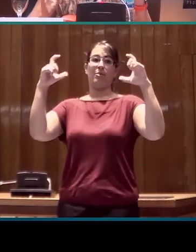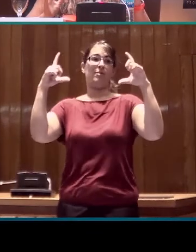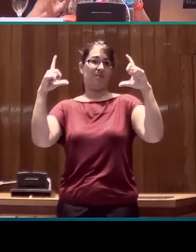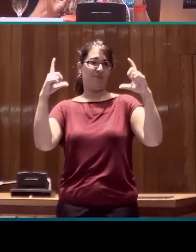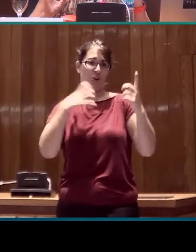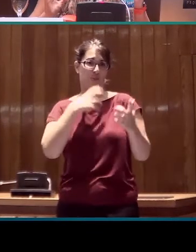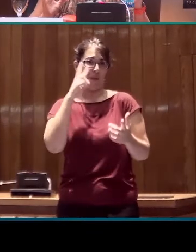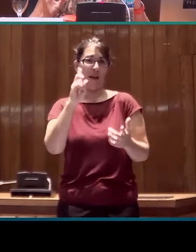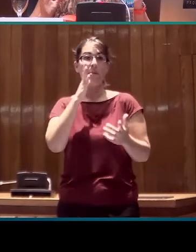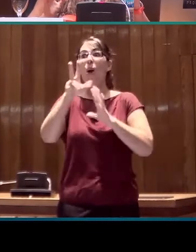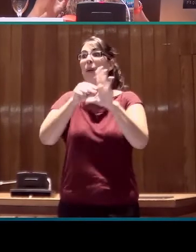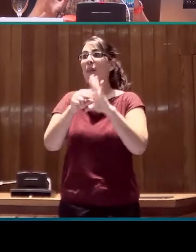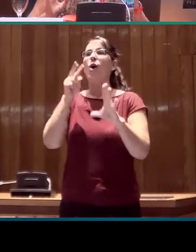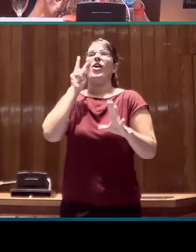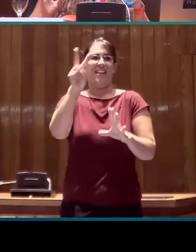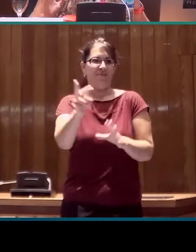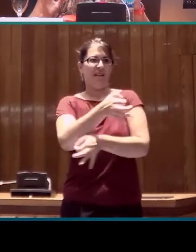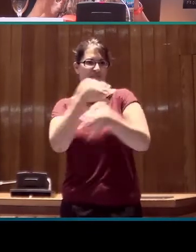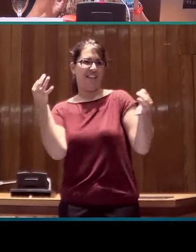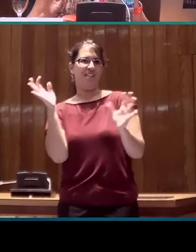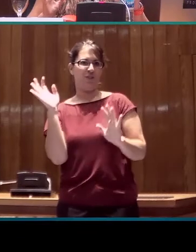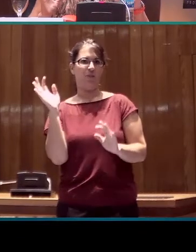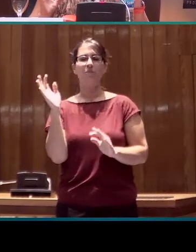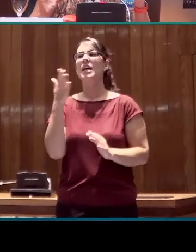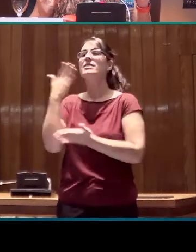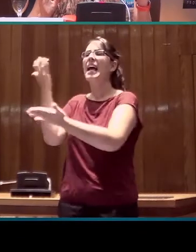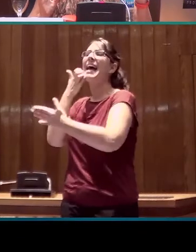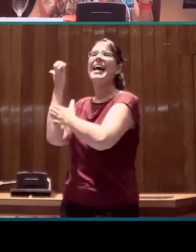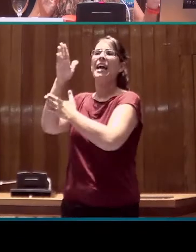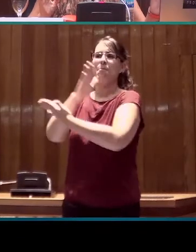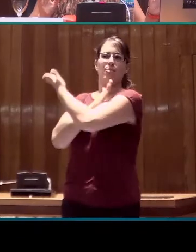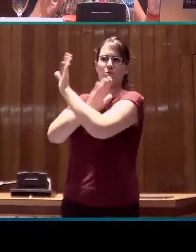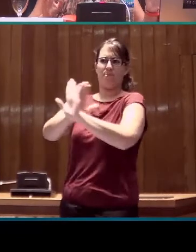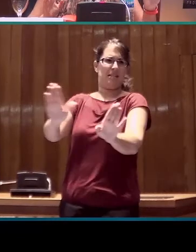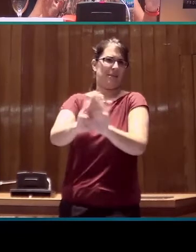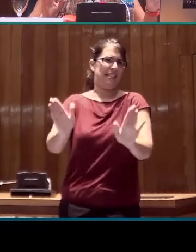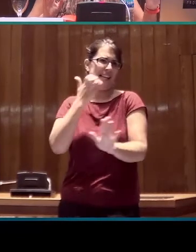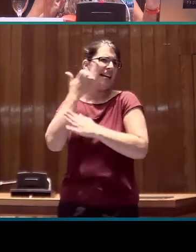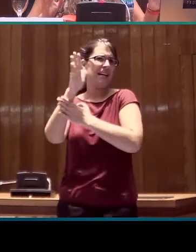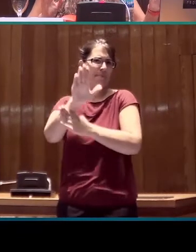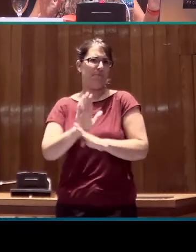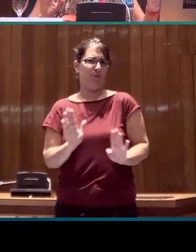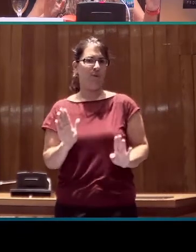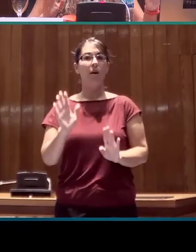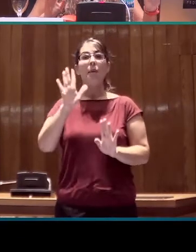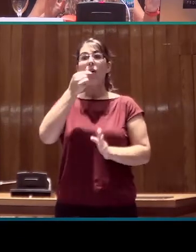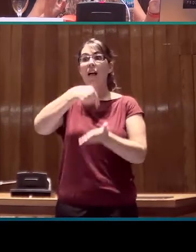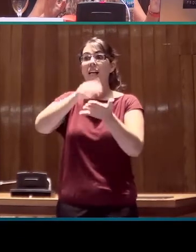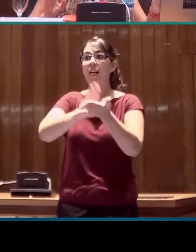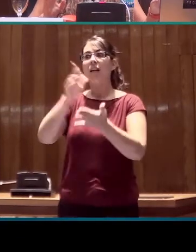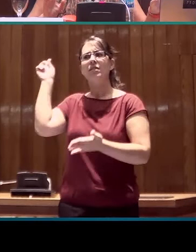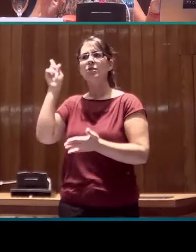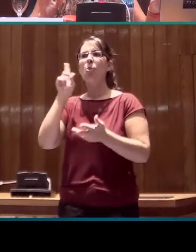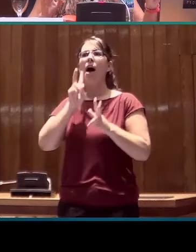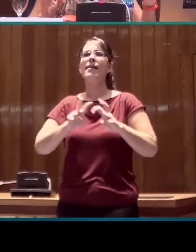Pero bueno, tómenlo nada más como un ejemplo del aspecto que toma esto y tengan en cuenta que esto es un análisis muy